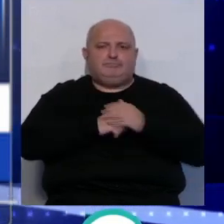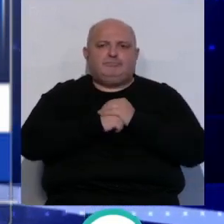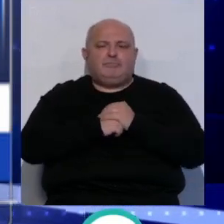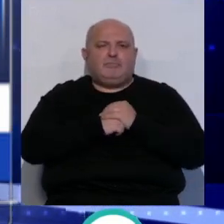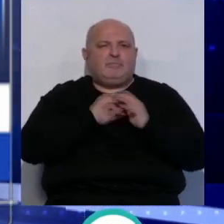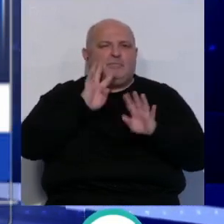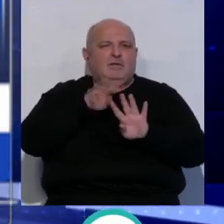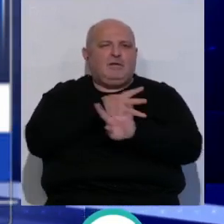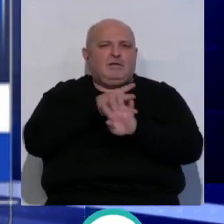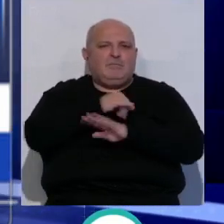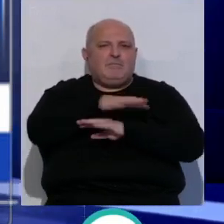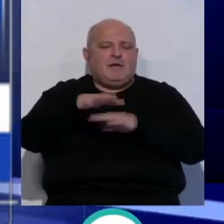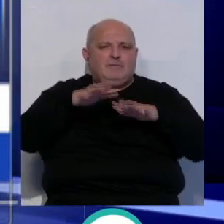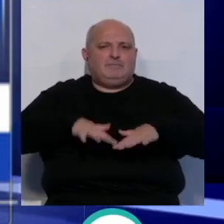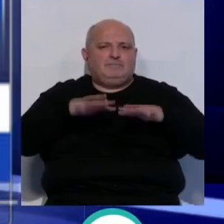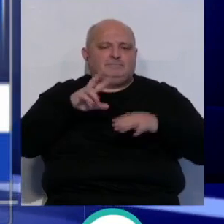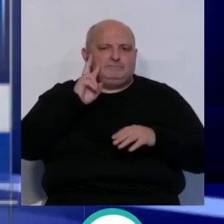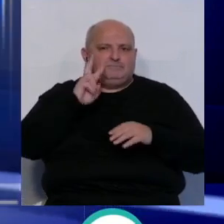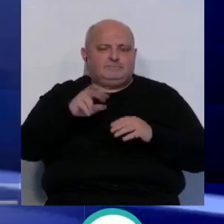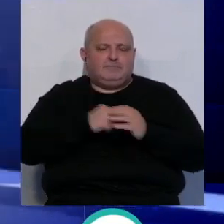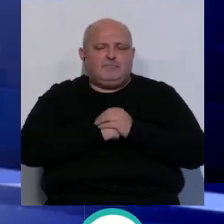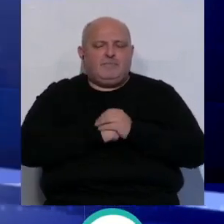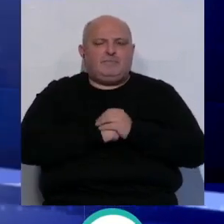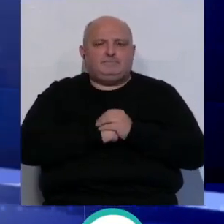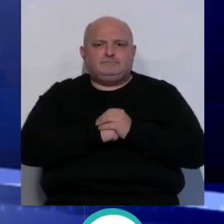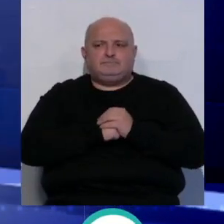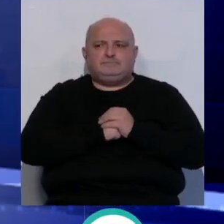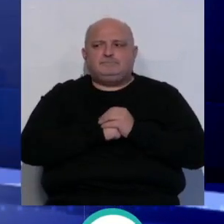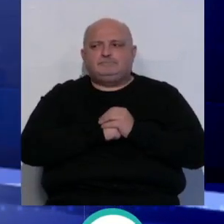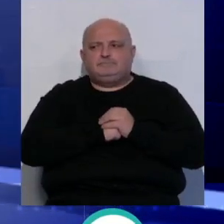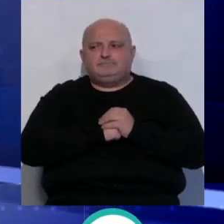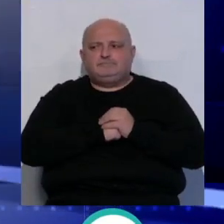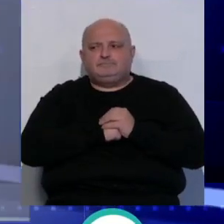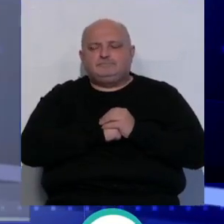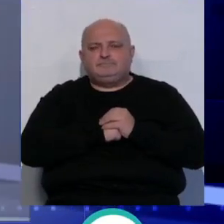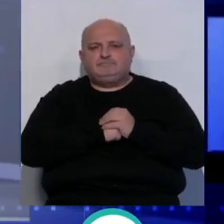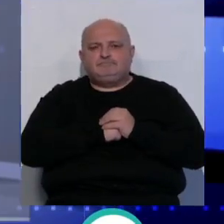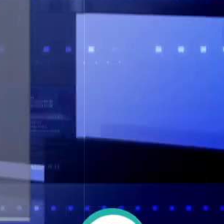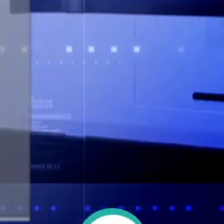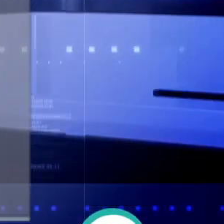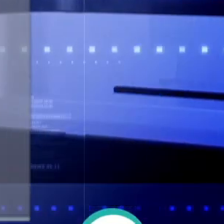A continuación, les ofrecemos la tabla doleajes y mareas.